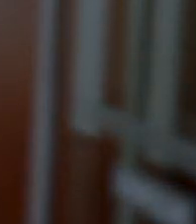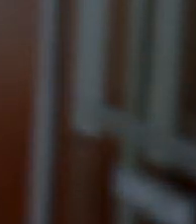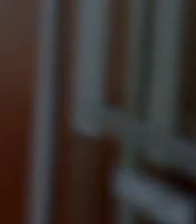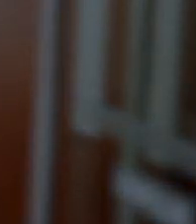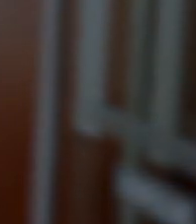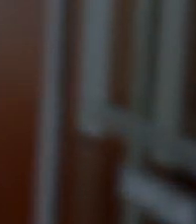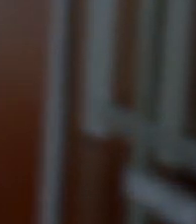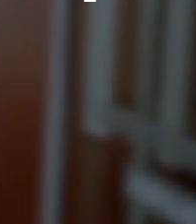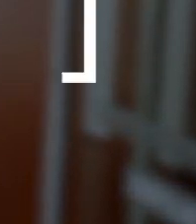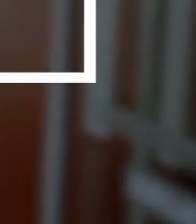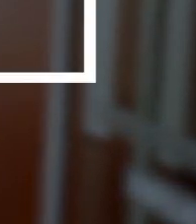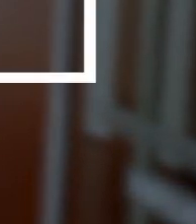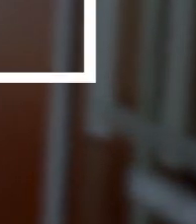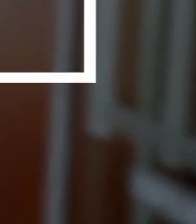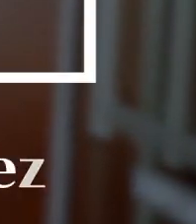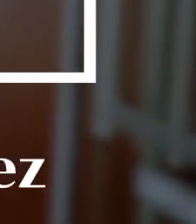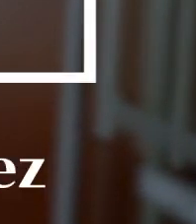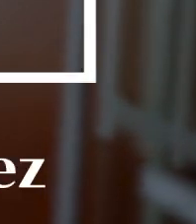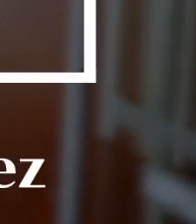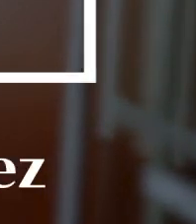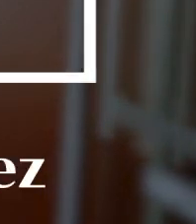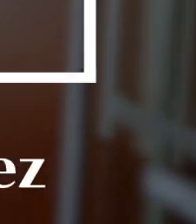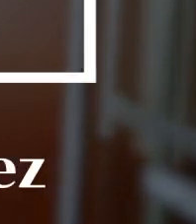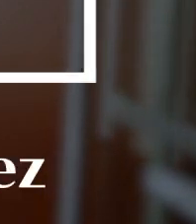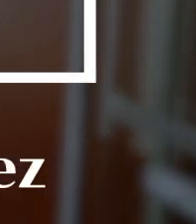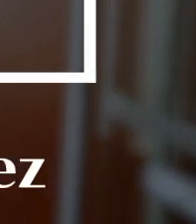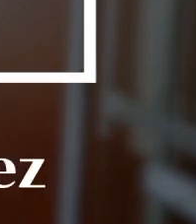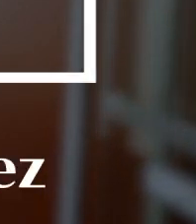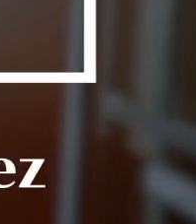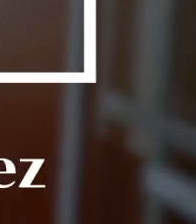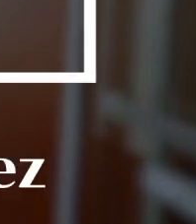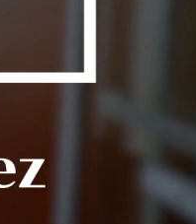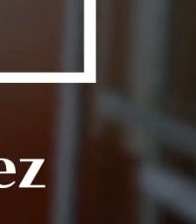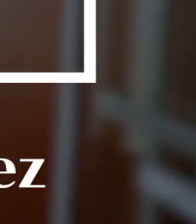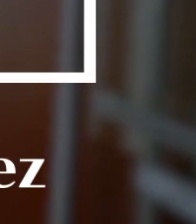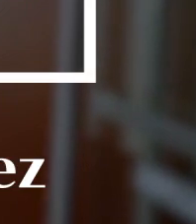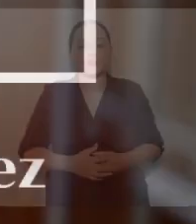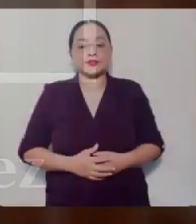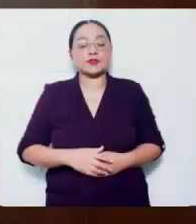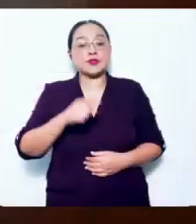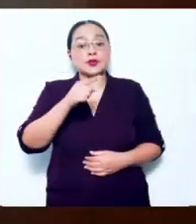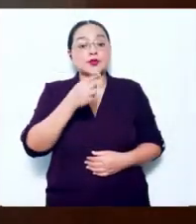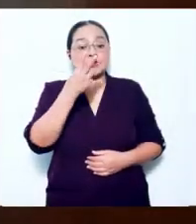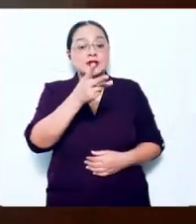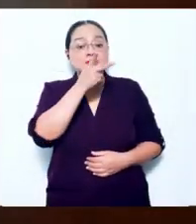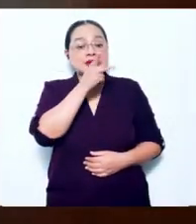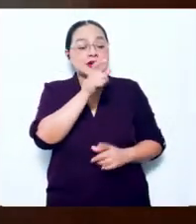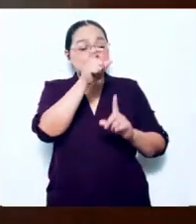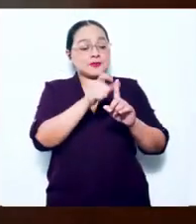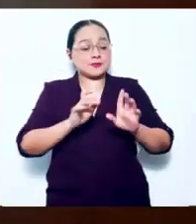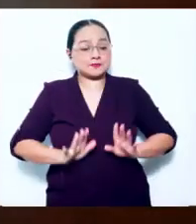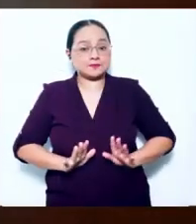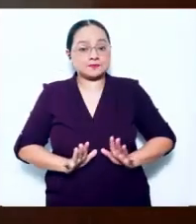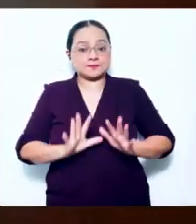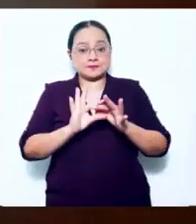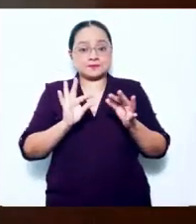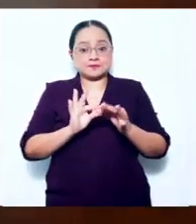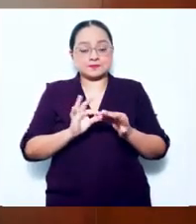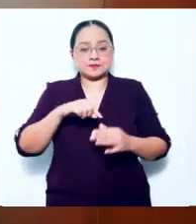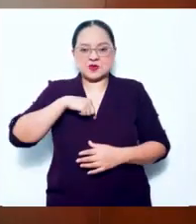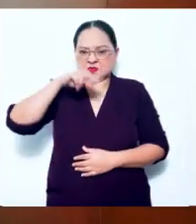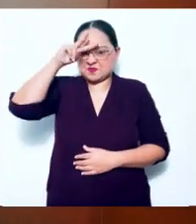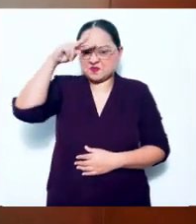20 preguntas con el senador José Ramón Enríquez, Grupo Parlamentario de Morena. Descríbete en tres palabras.